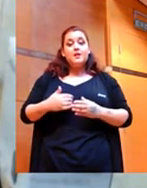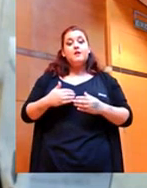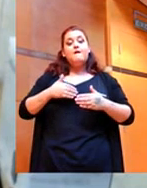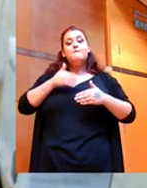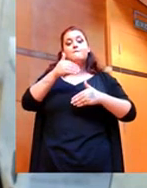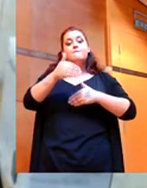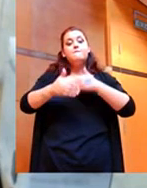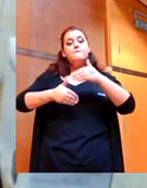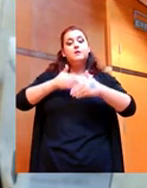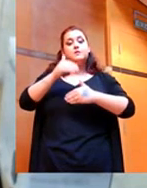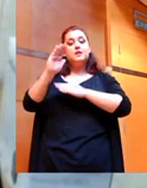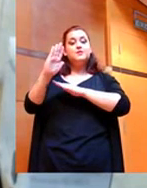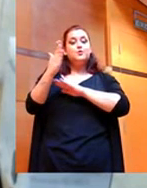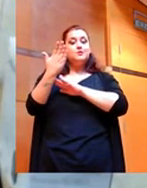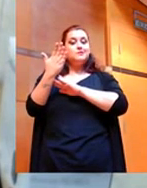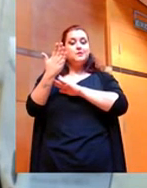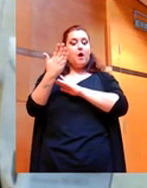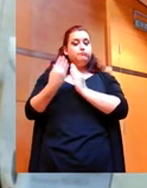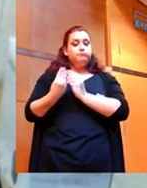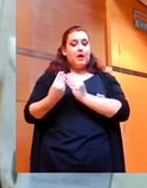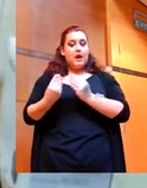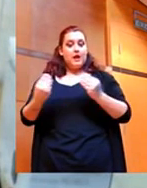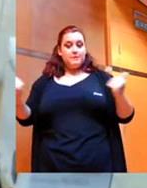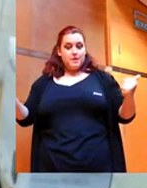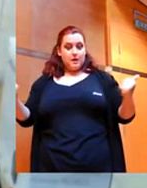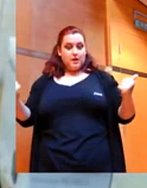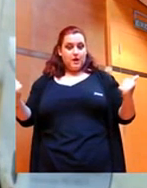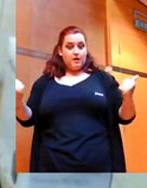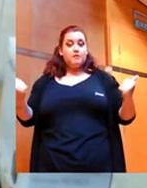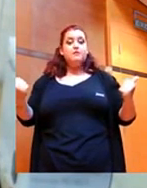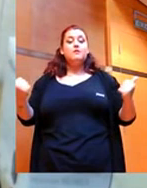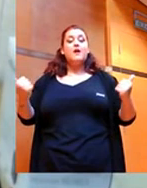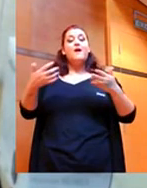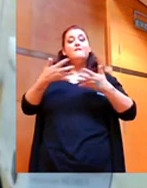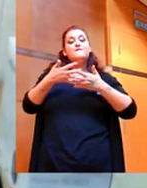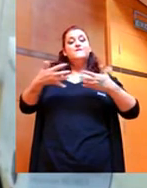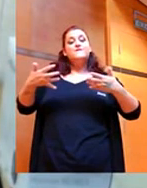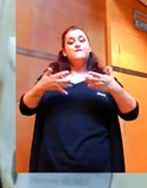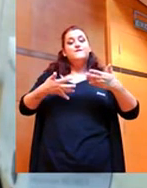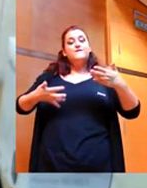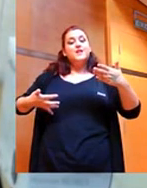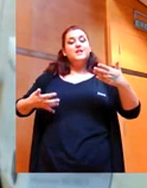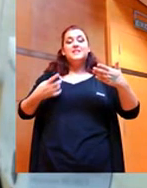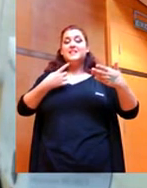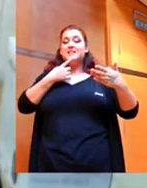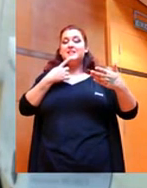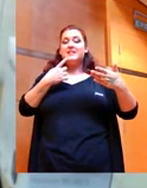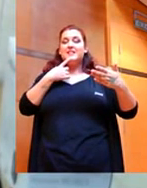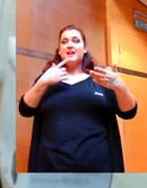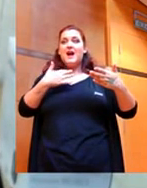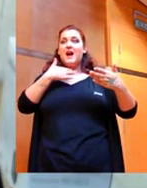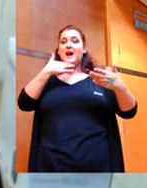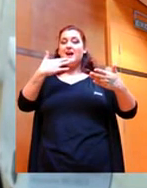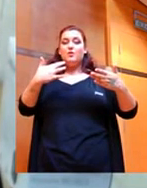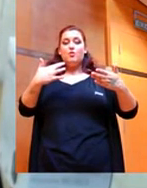esta moción, eliminar cualquier frase que pueda derivar en algo que no sea algo positivo.